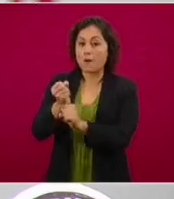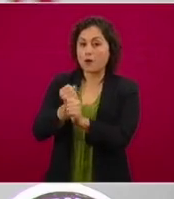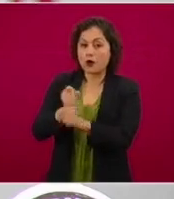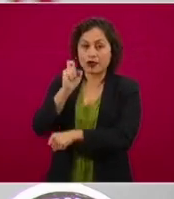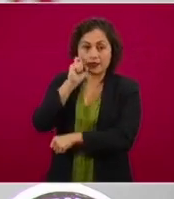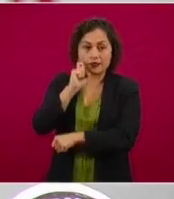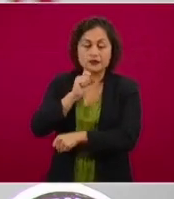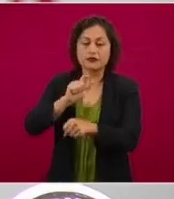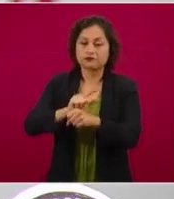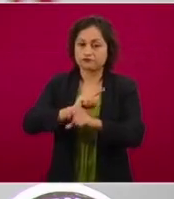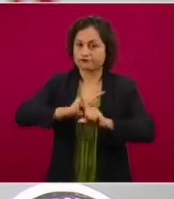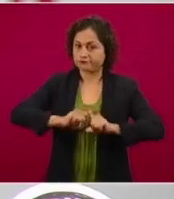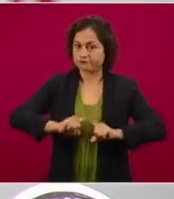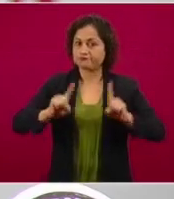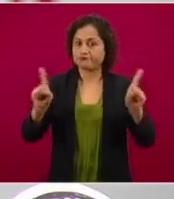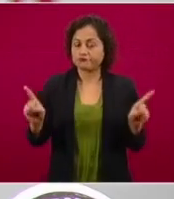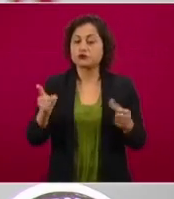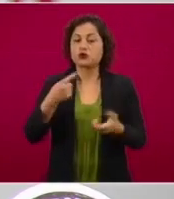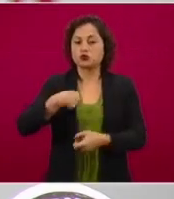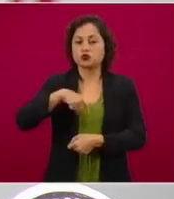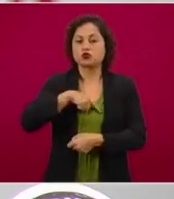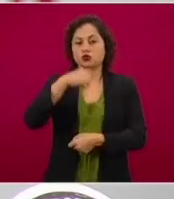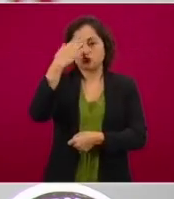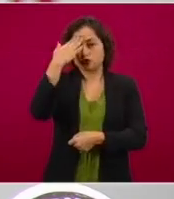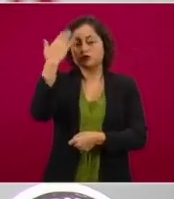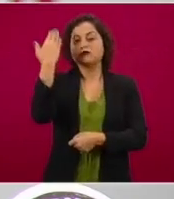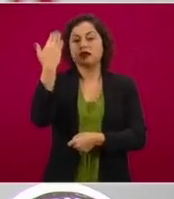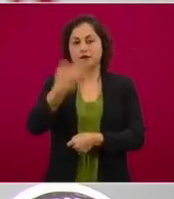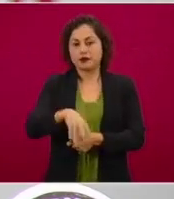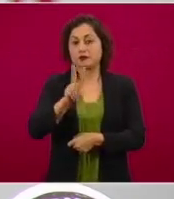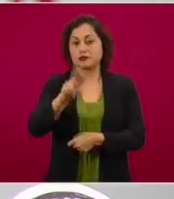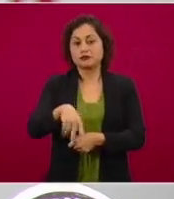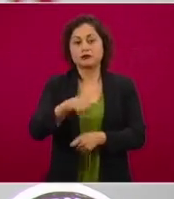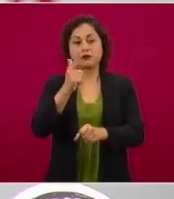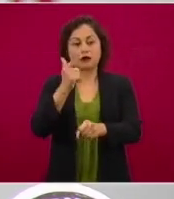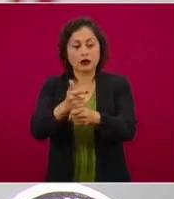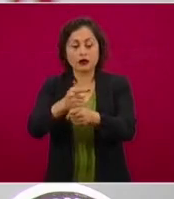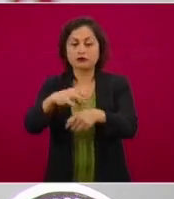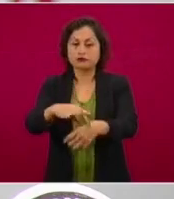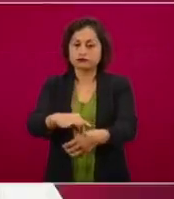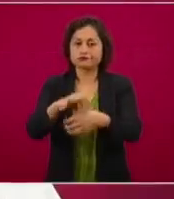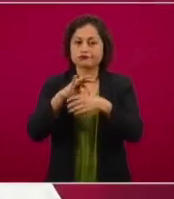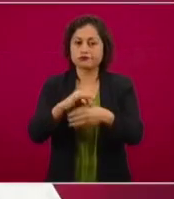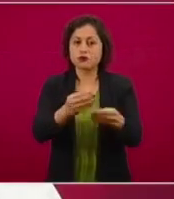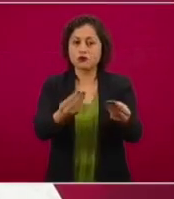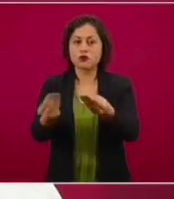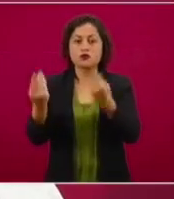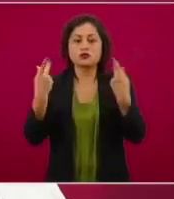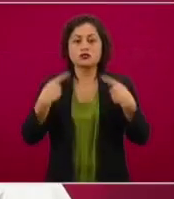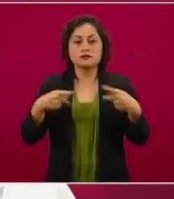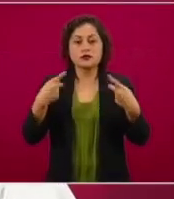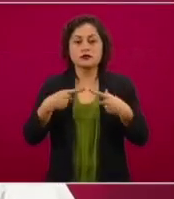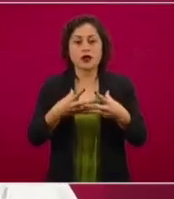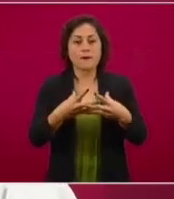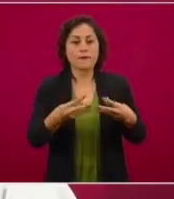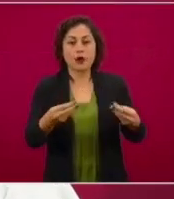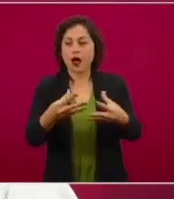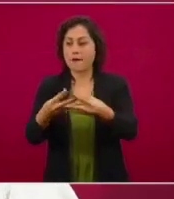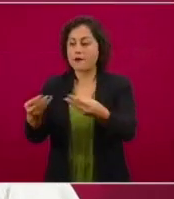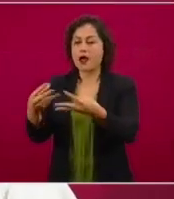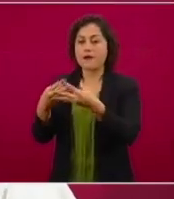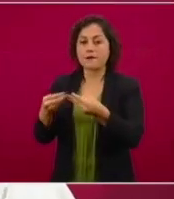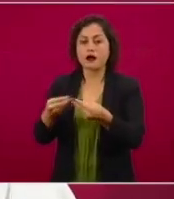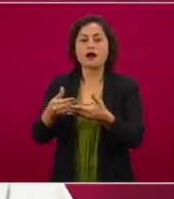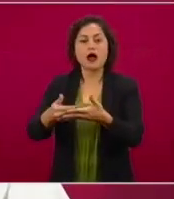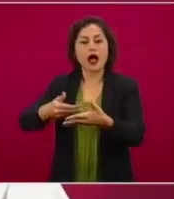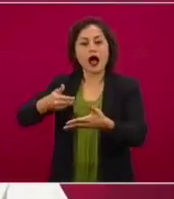y, por supuesto, el feminicidio. Sabemos, porque la realidad así nos las muestra, que muchas víctimas de desaparición son primero